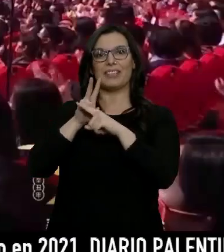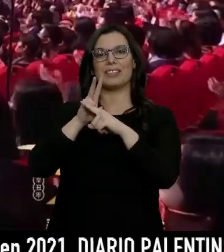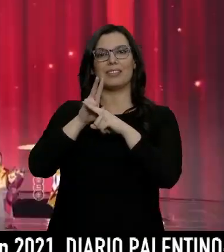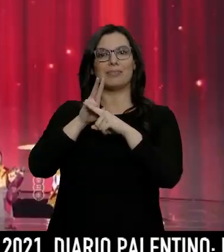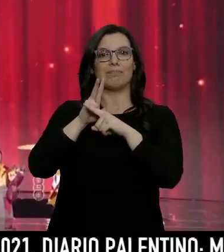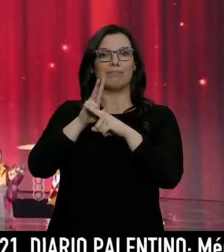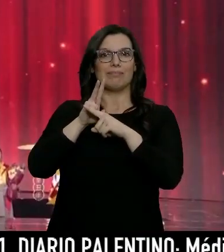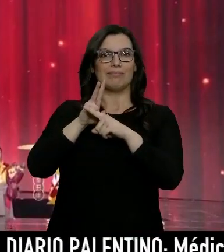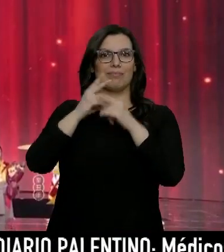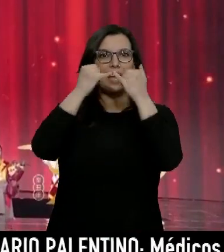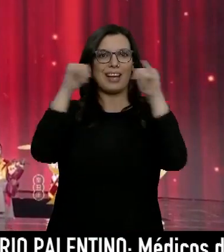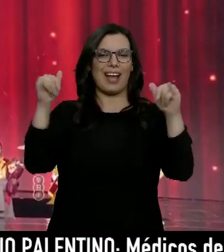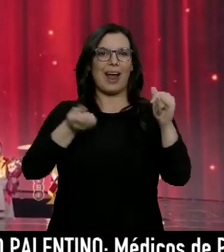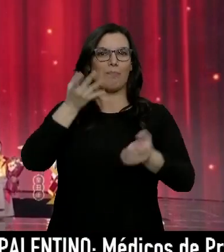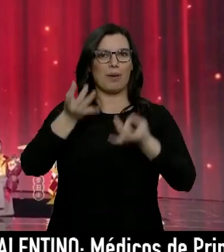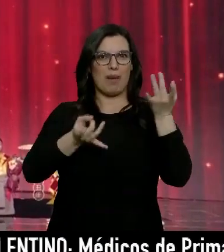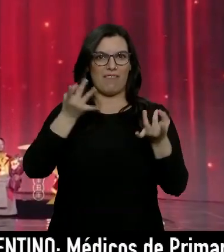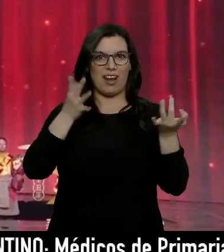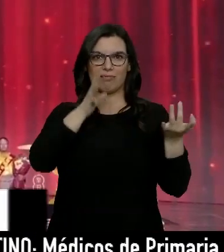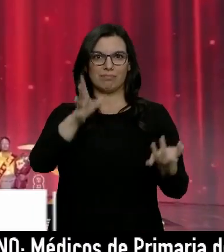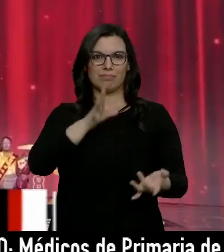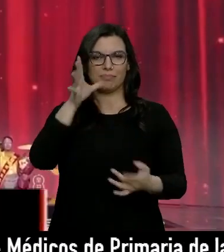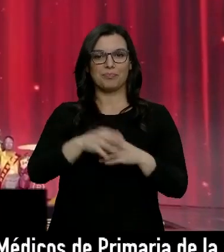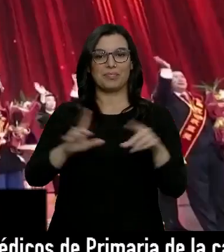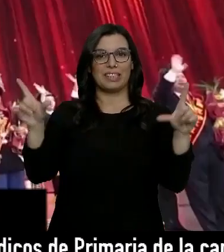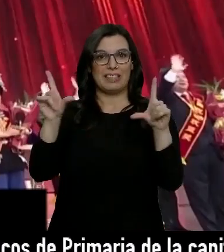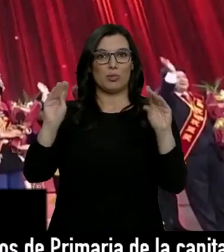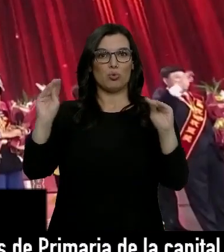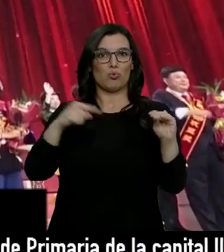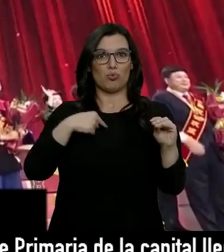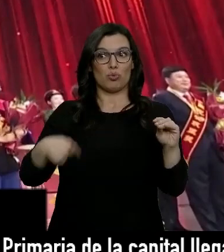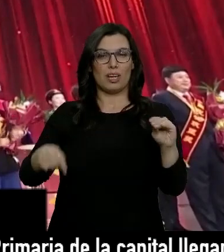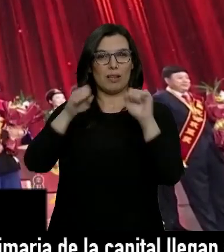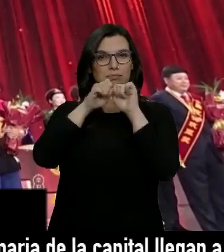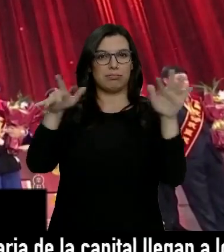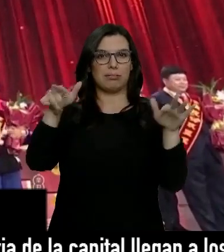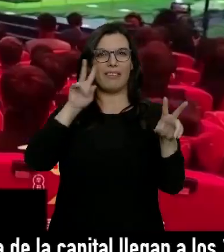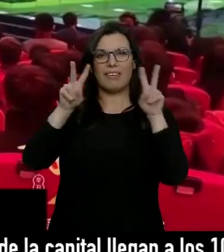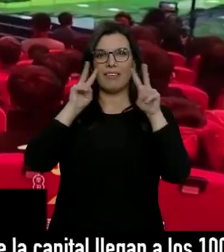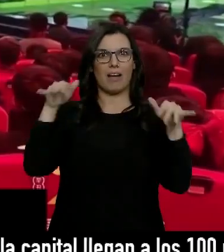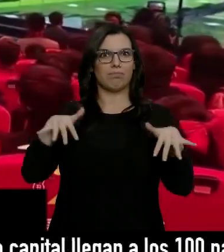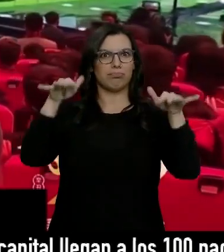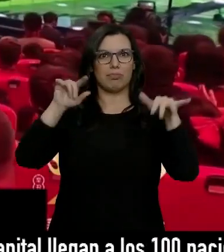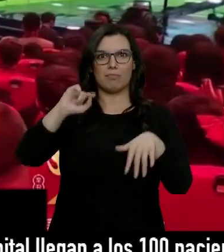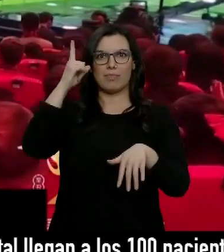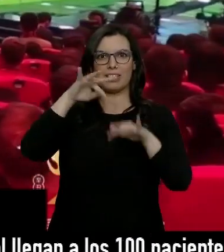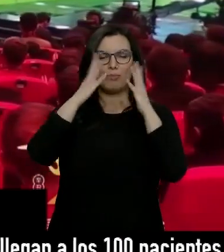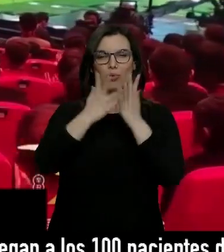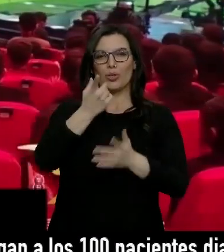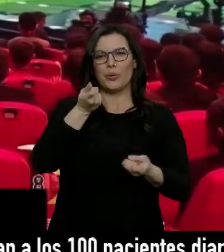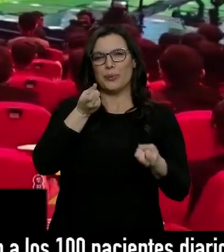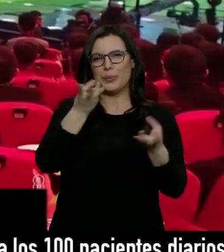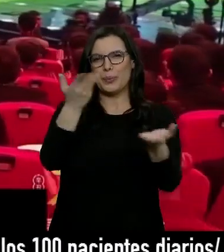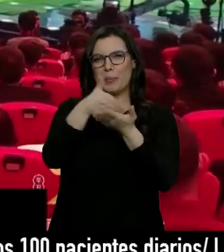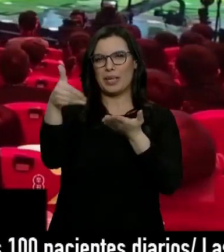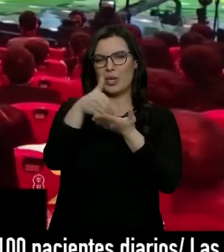su espectacular Gala de la Primavera. Emitido por la televisión china, es el evento con más audiencia de todo el mundo, con cientos de